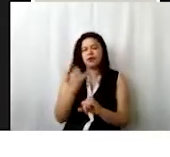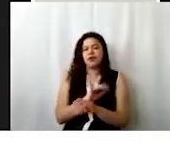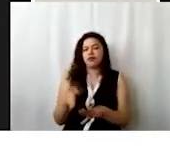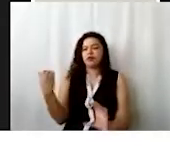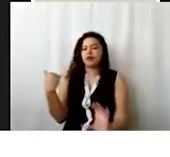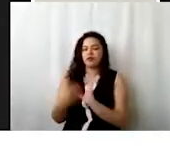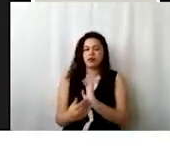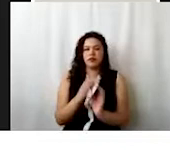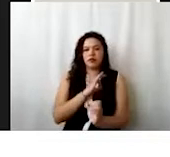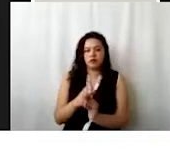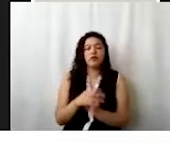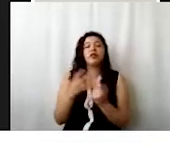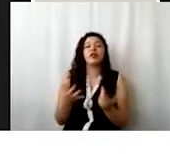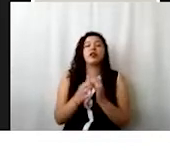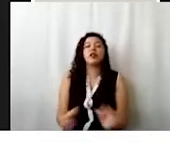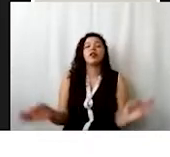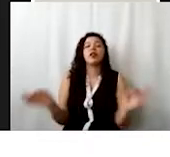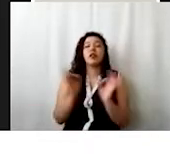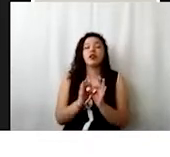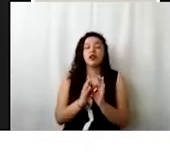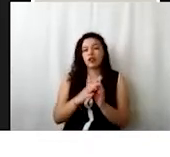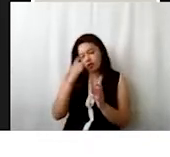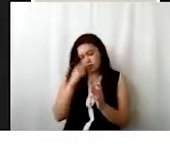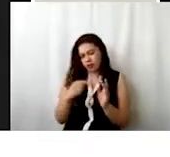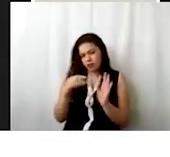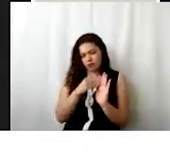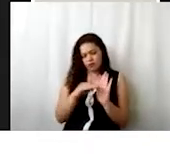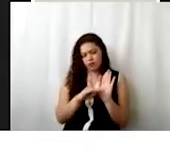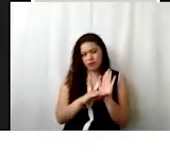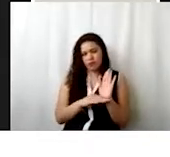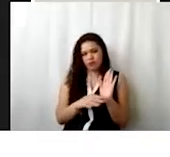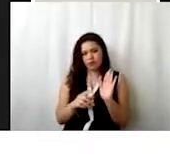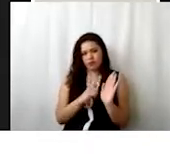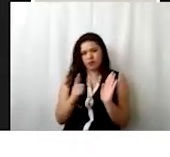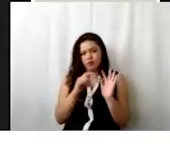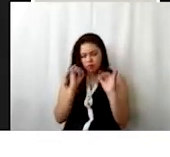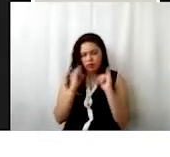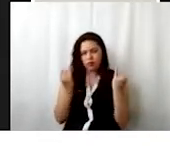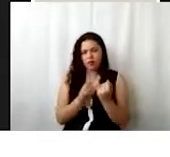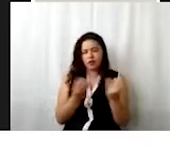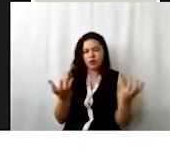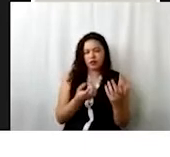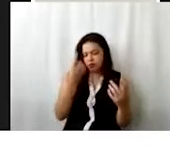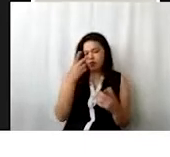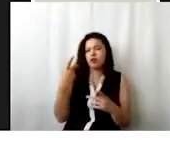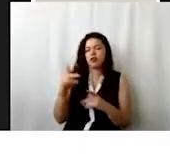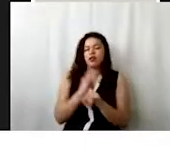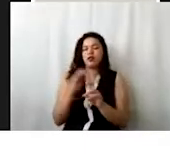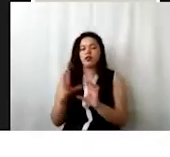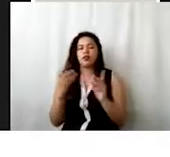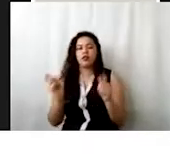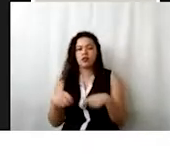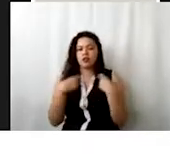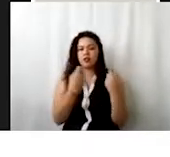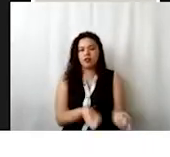Es importante pues también apegarse a los criterios que establece la junta para hacer la entrega de esta información y en las